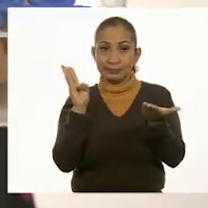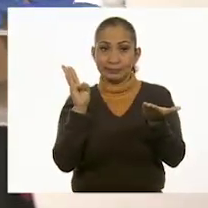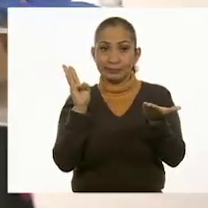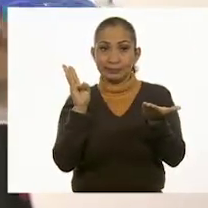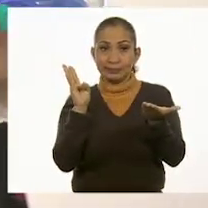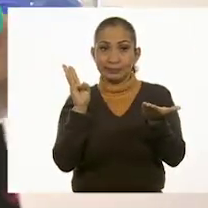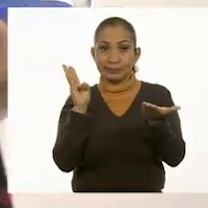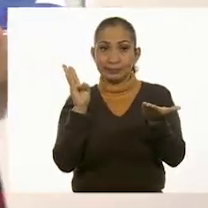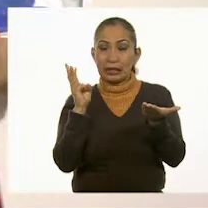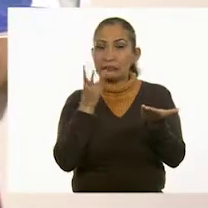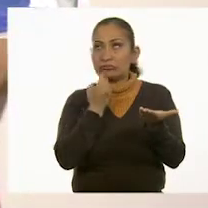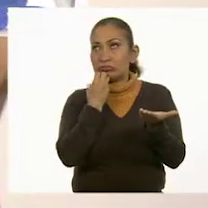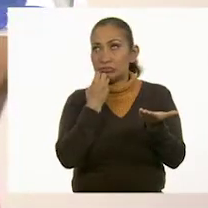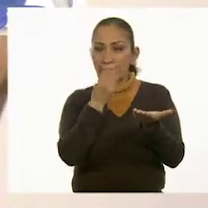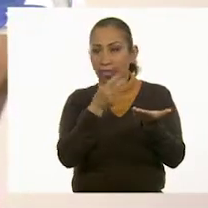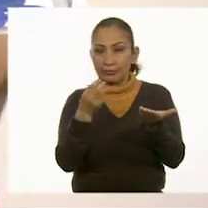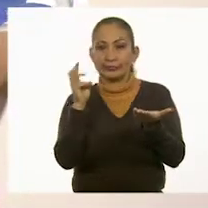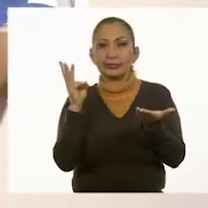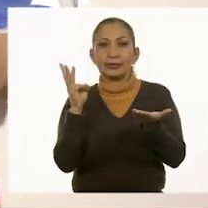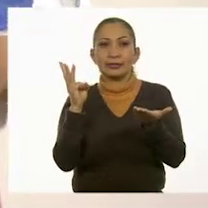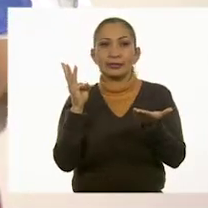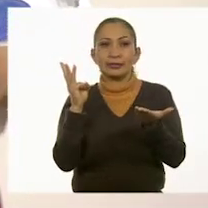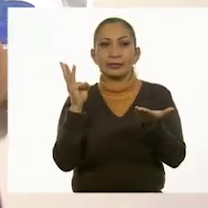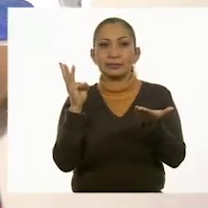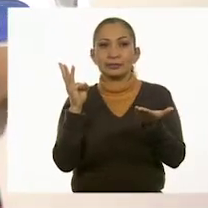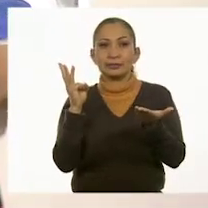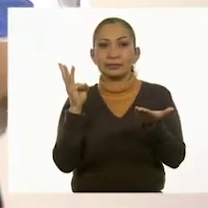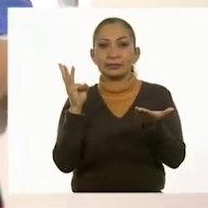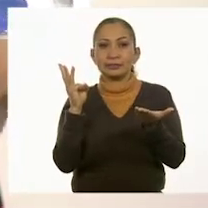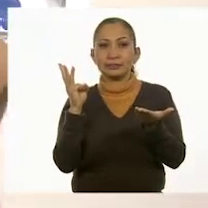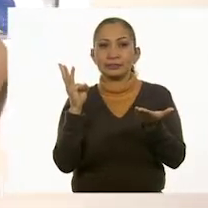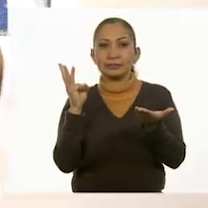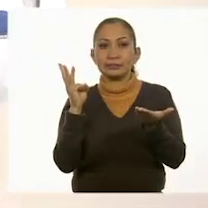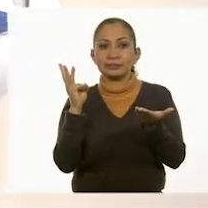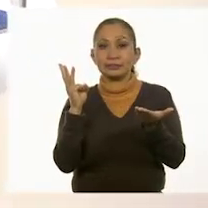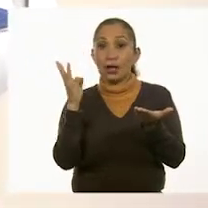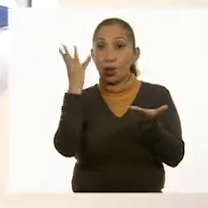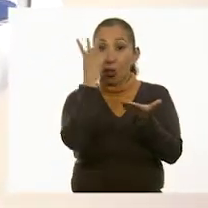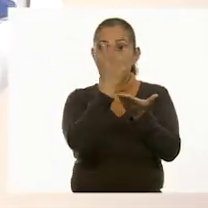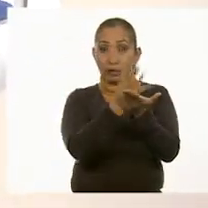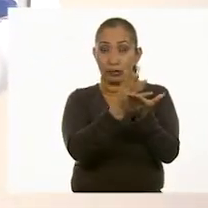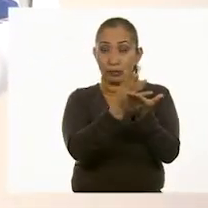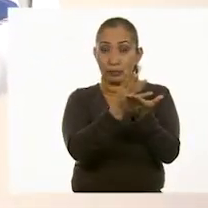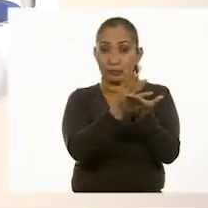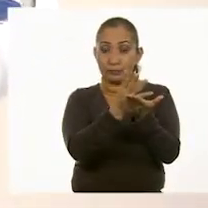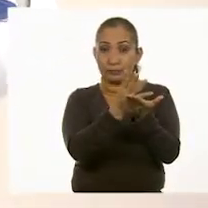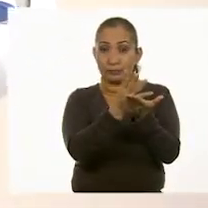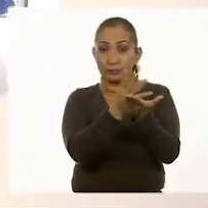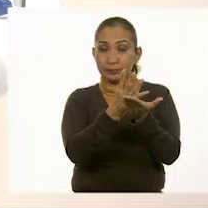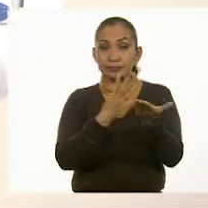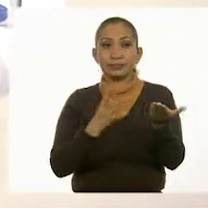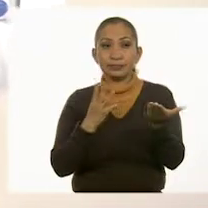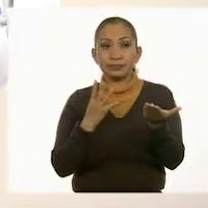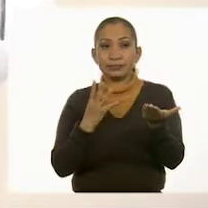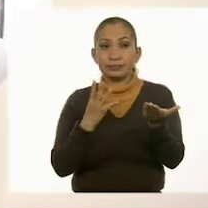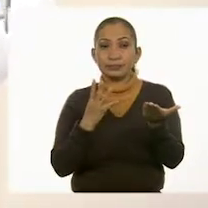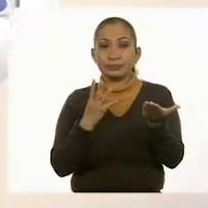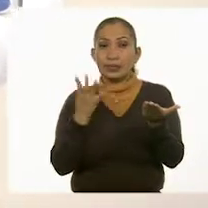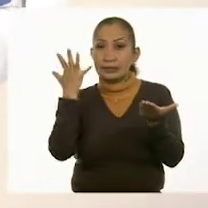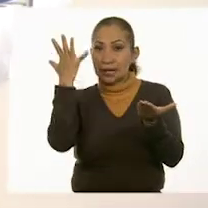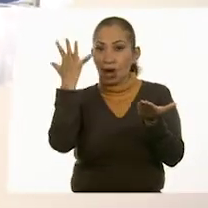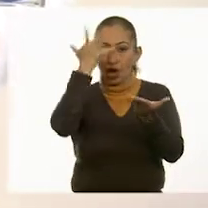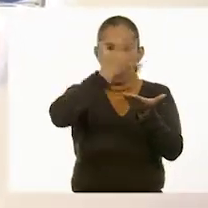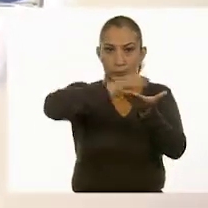4, 4, 4,